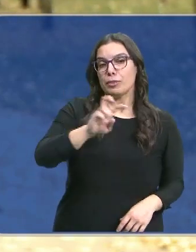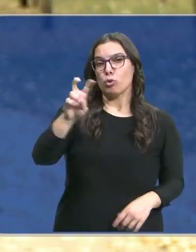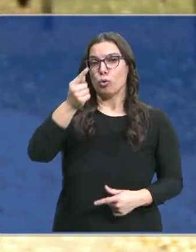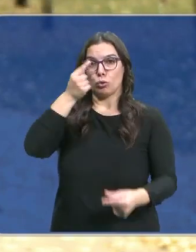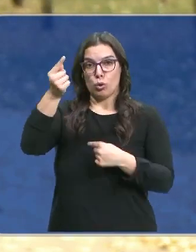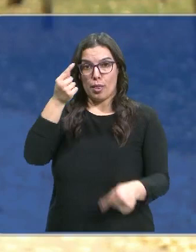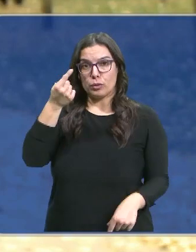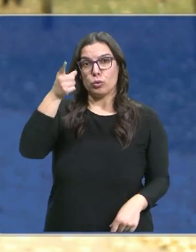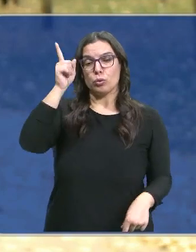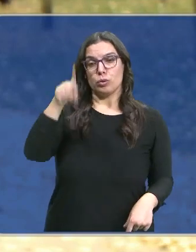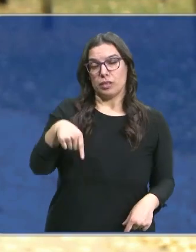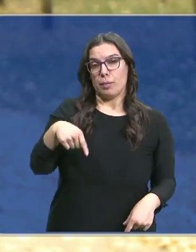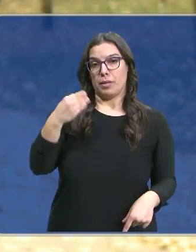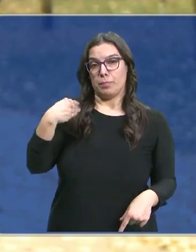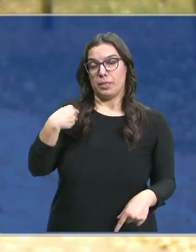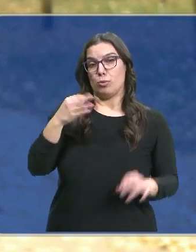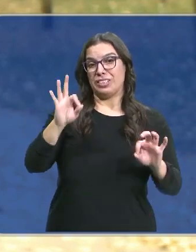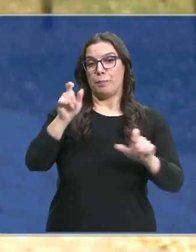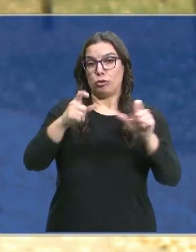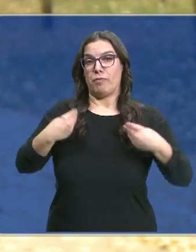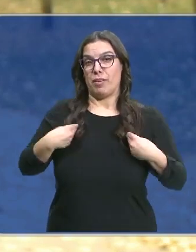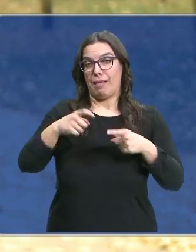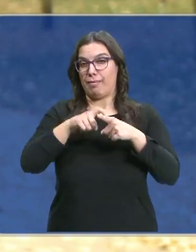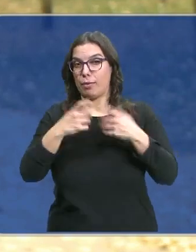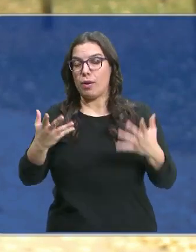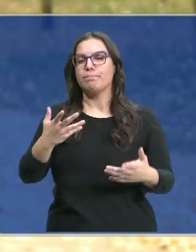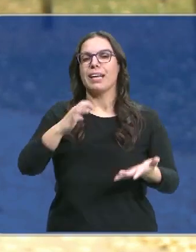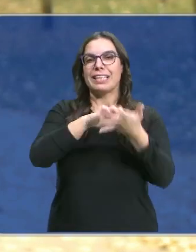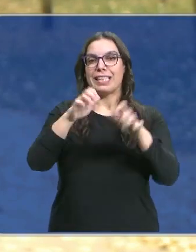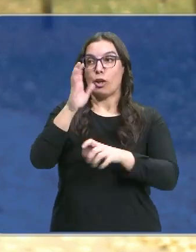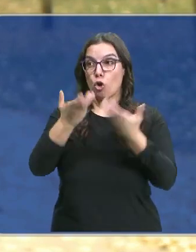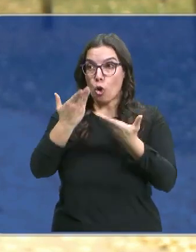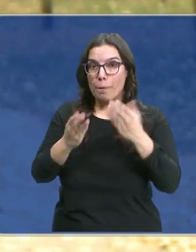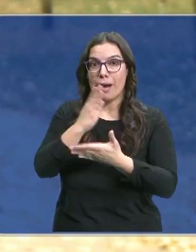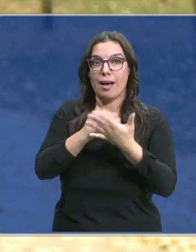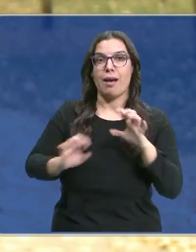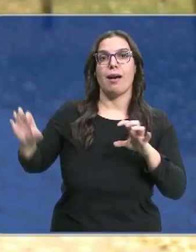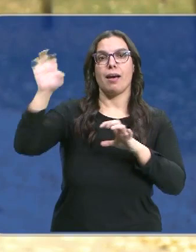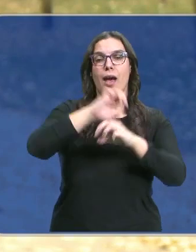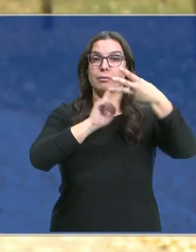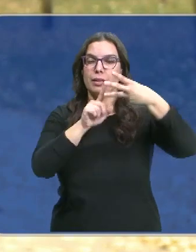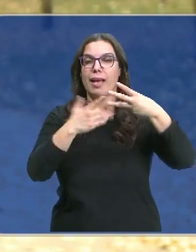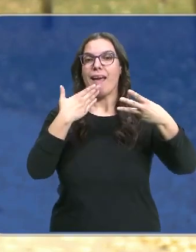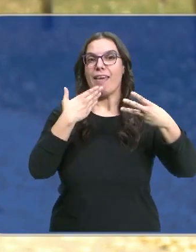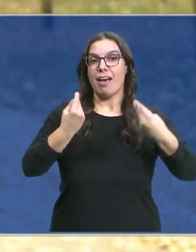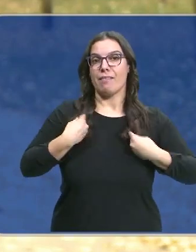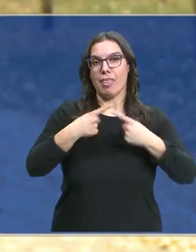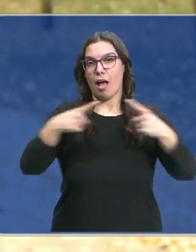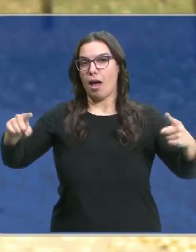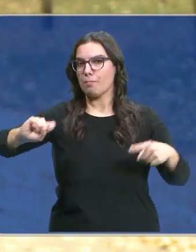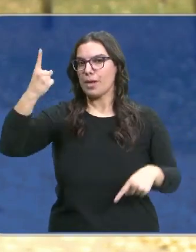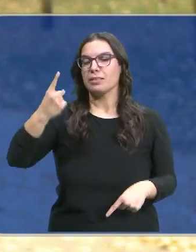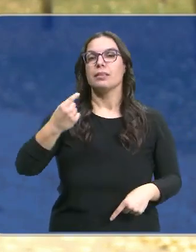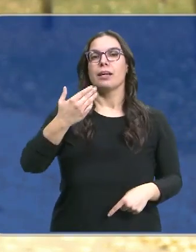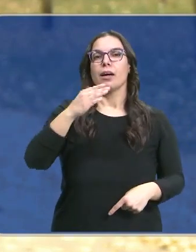de los datos que nos dejan las cifras poblacionales es que Castilla y León es la tercera comunidad autónoma con más esperanza de vida. Se sitúa en los